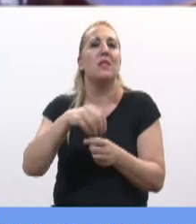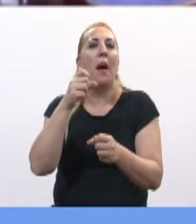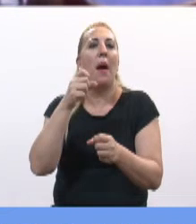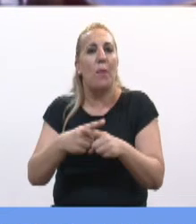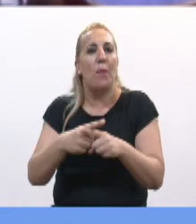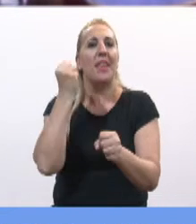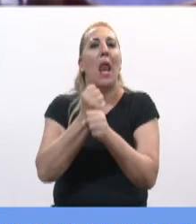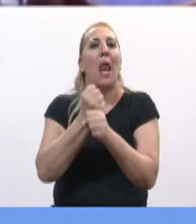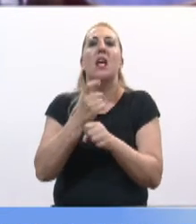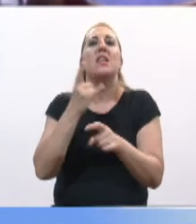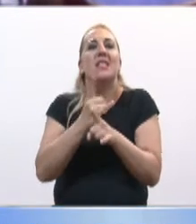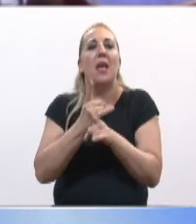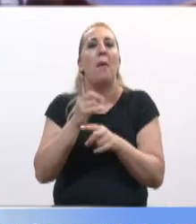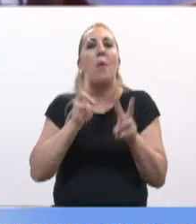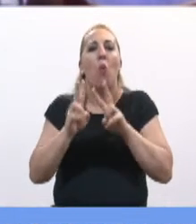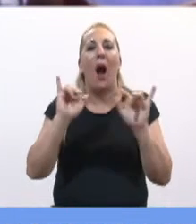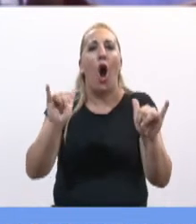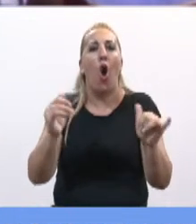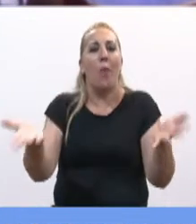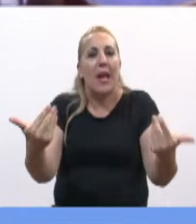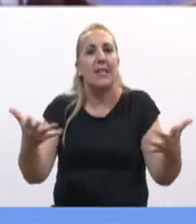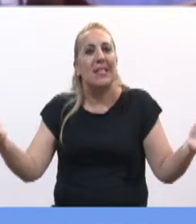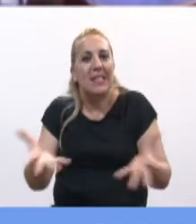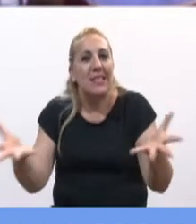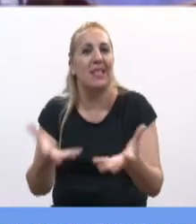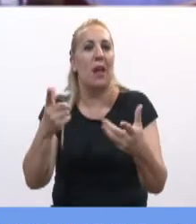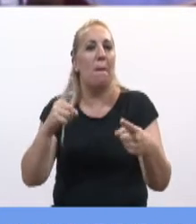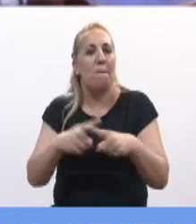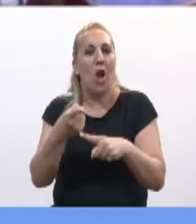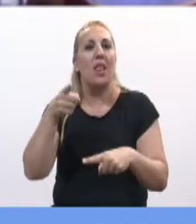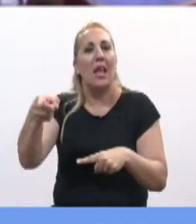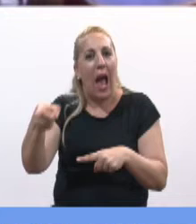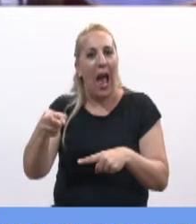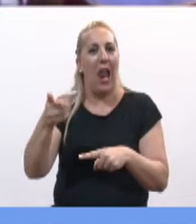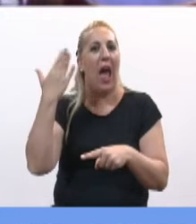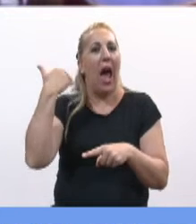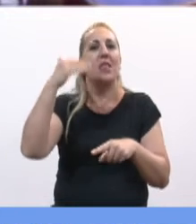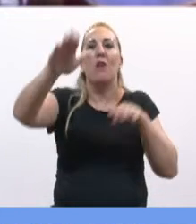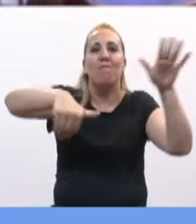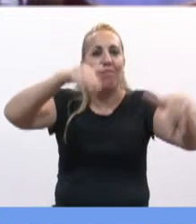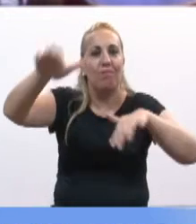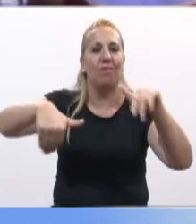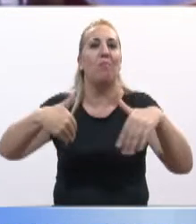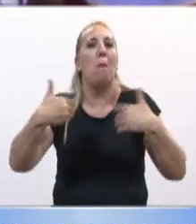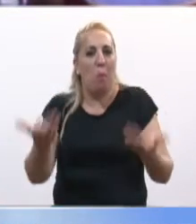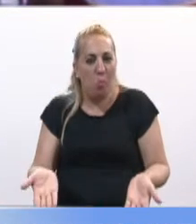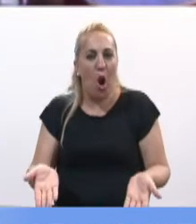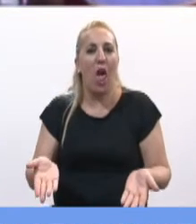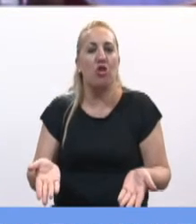pública a los jóvenes, en los cuales él convocó y motivó de gran manera.